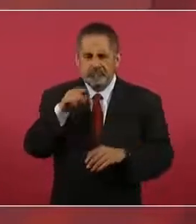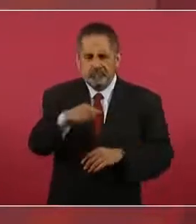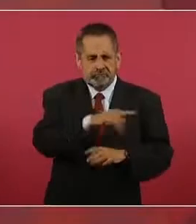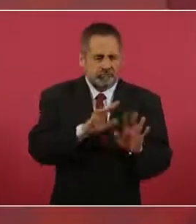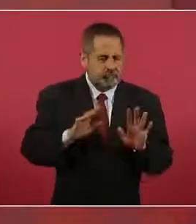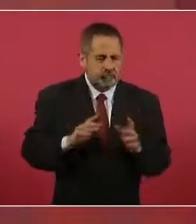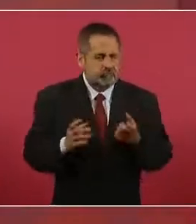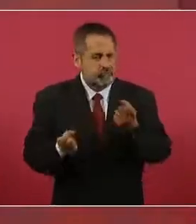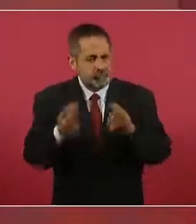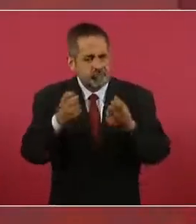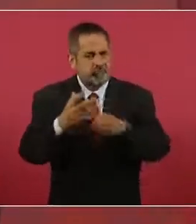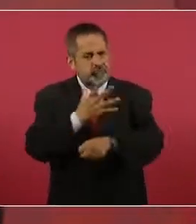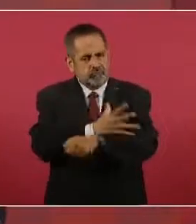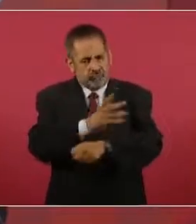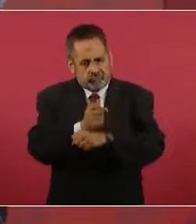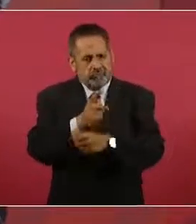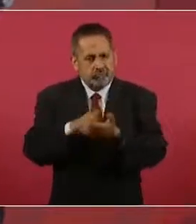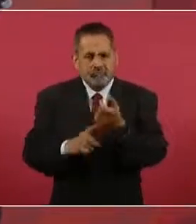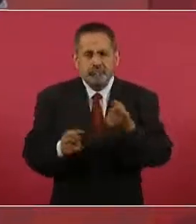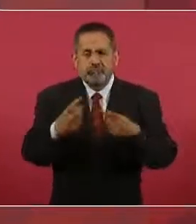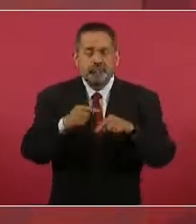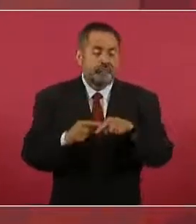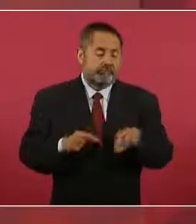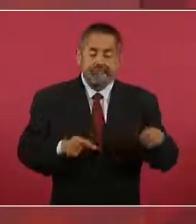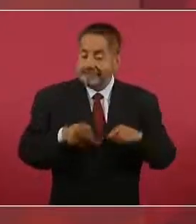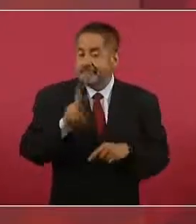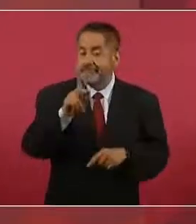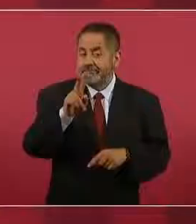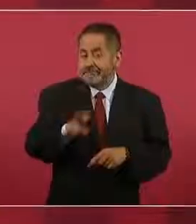gente honesta, pero sí